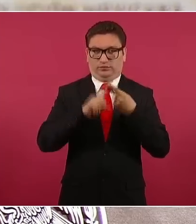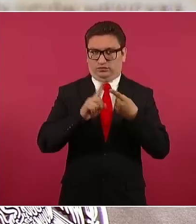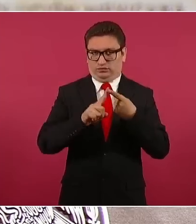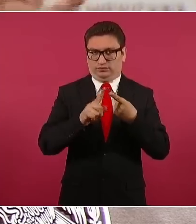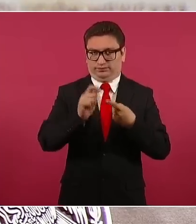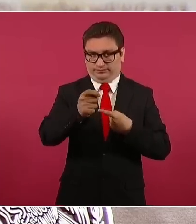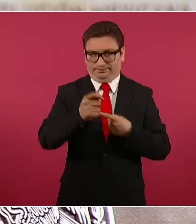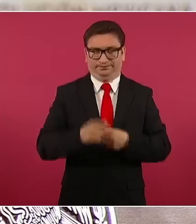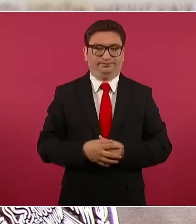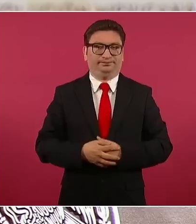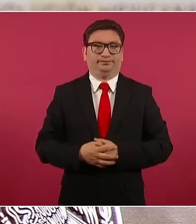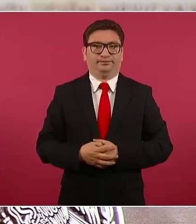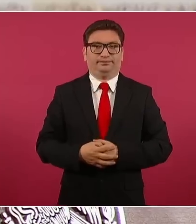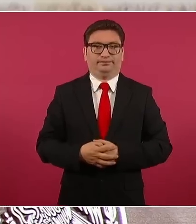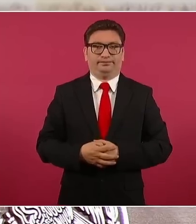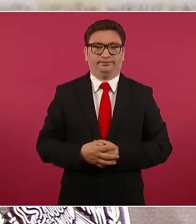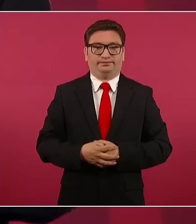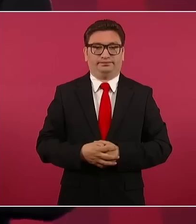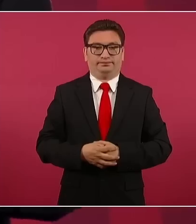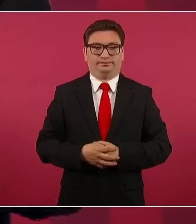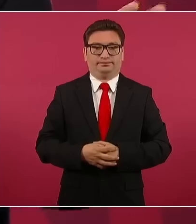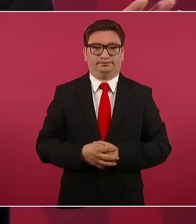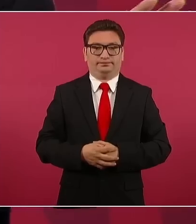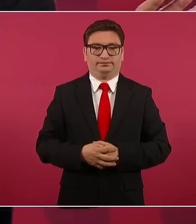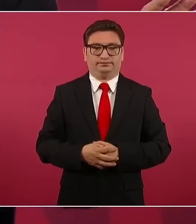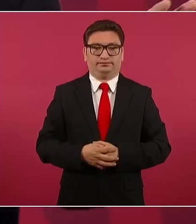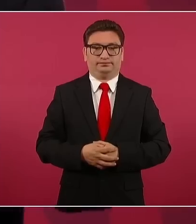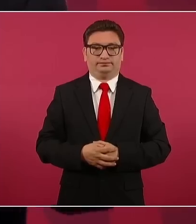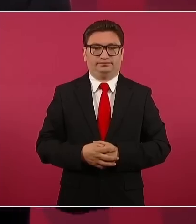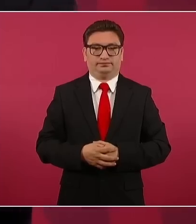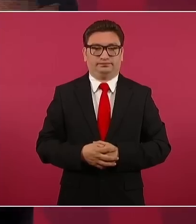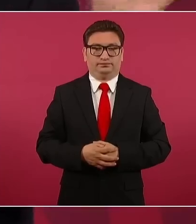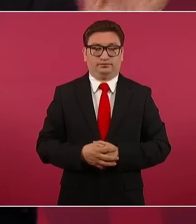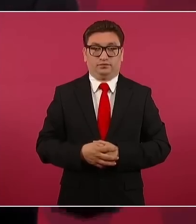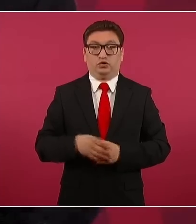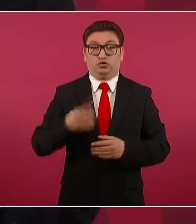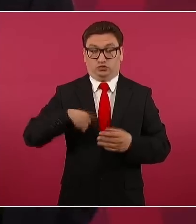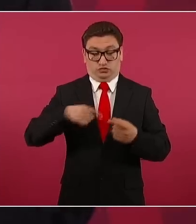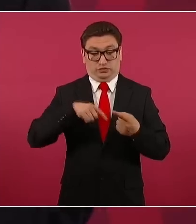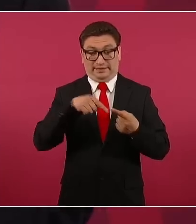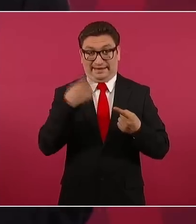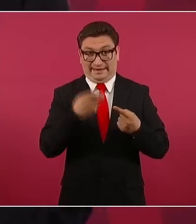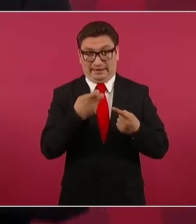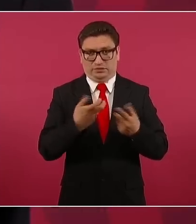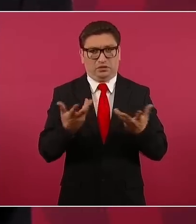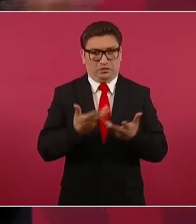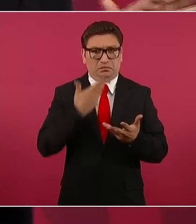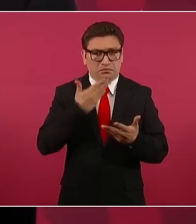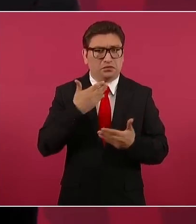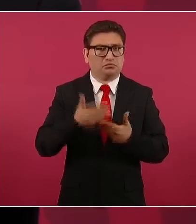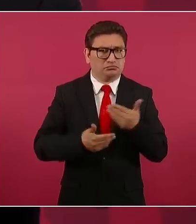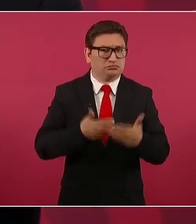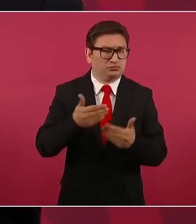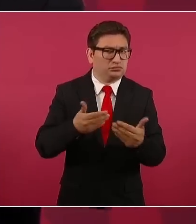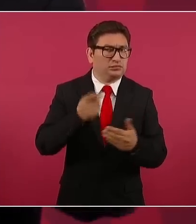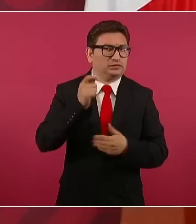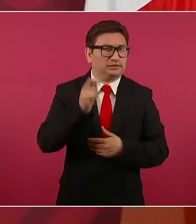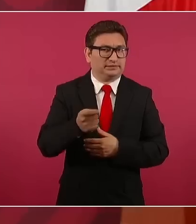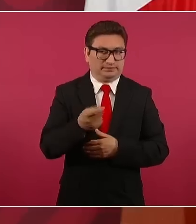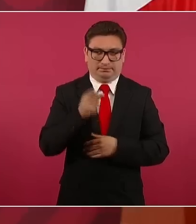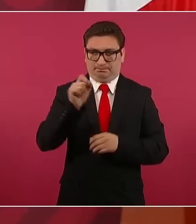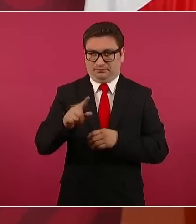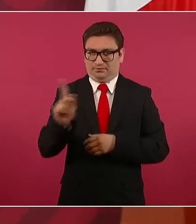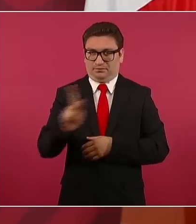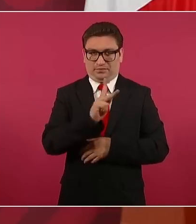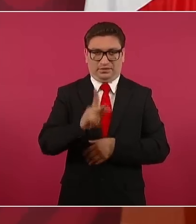nos está funcionando muy bien, que es la que tiene que ver con energéticos.